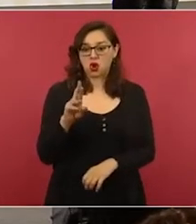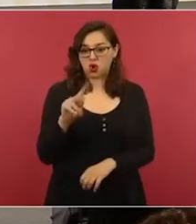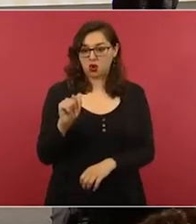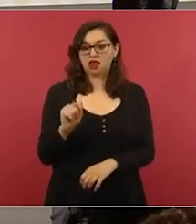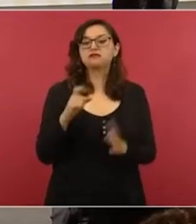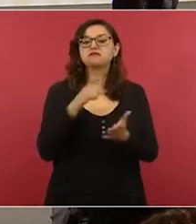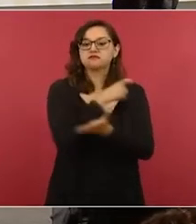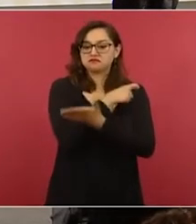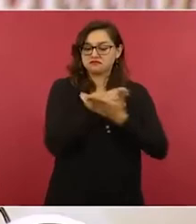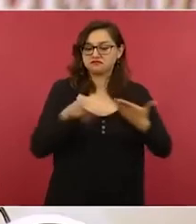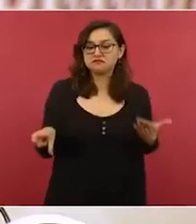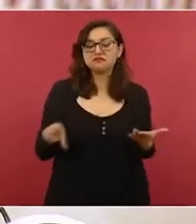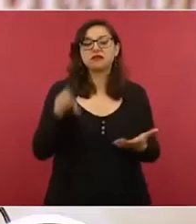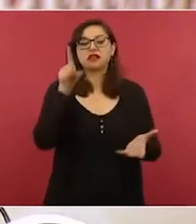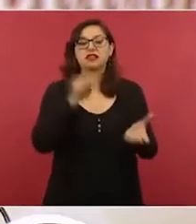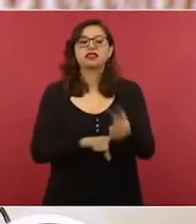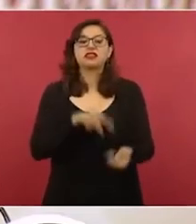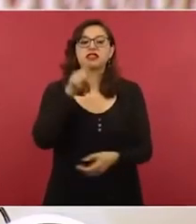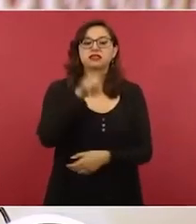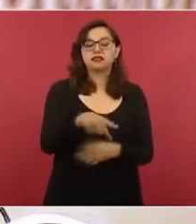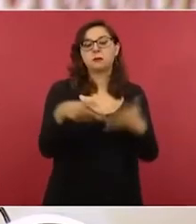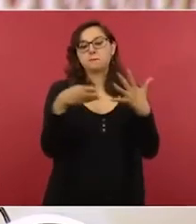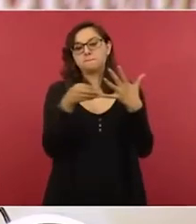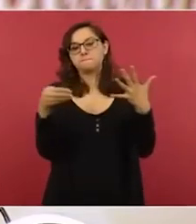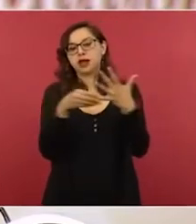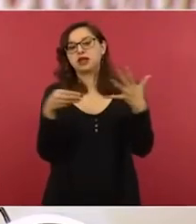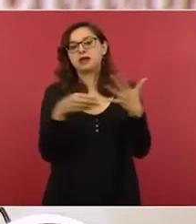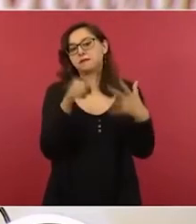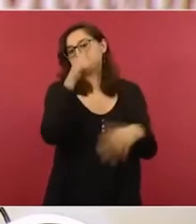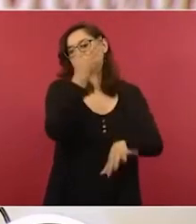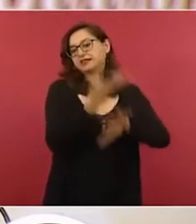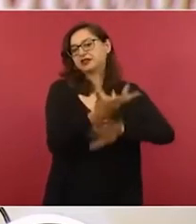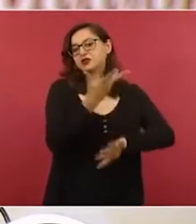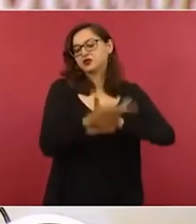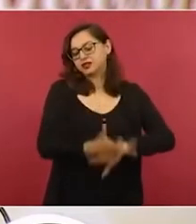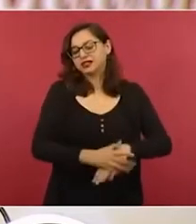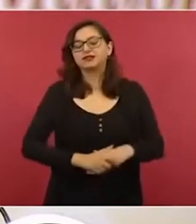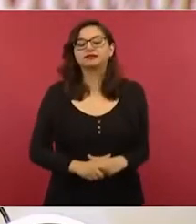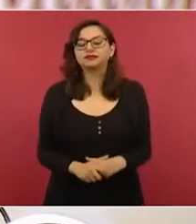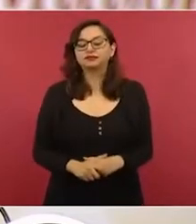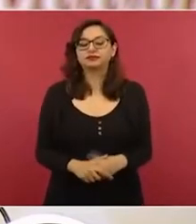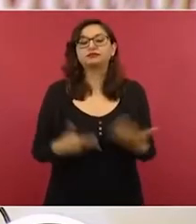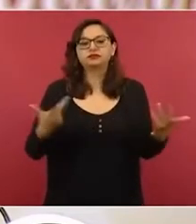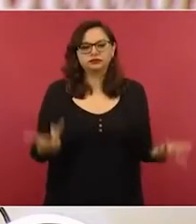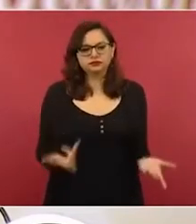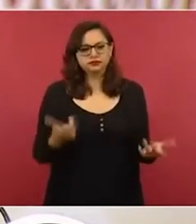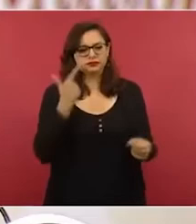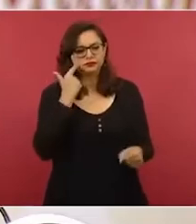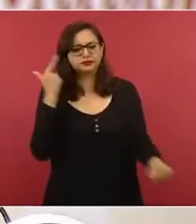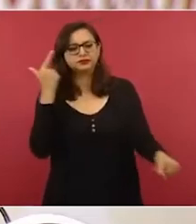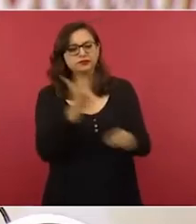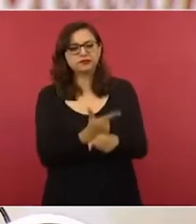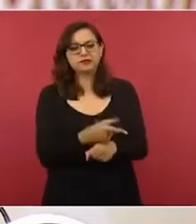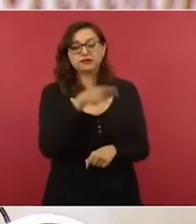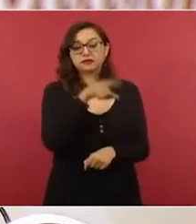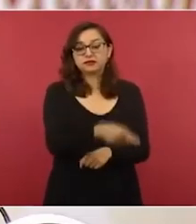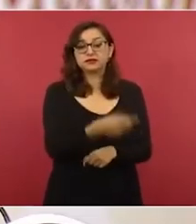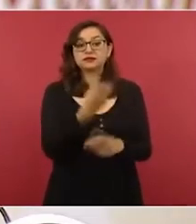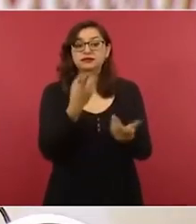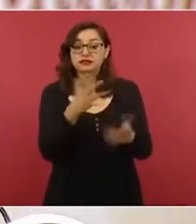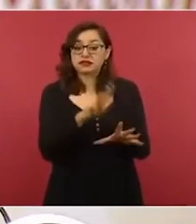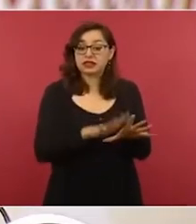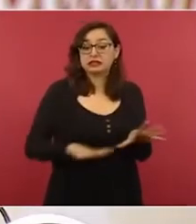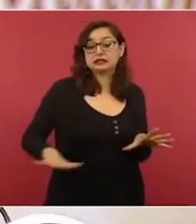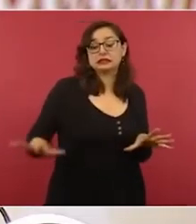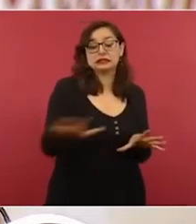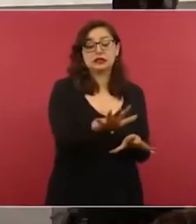en el corazón del Centro Financiero de Miami, Florida. En las páginas de Bienes Raíces advierten que se trata de una de las zonas